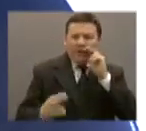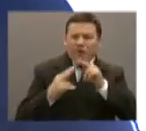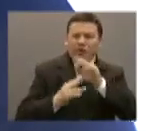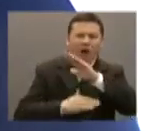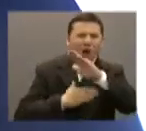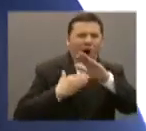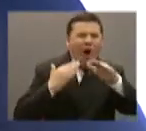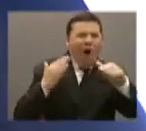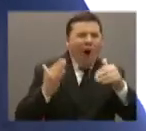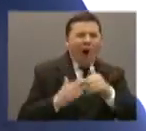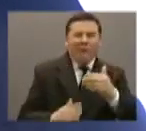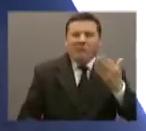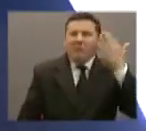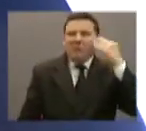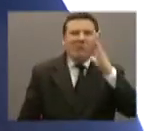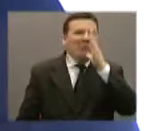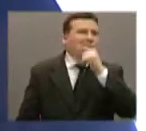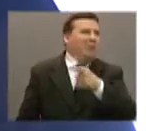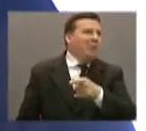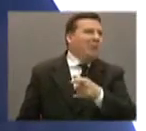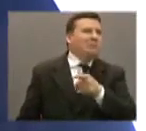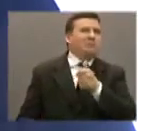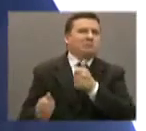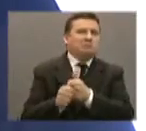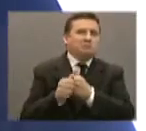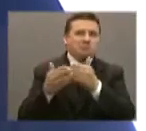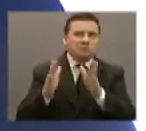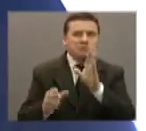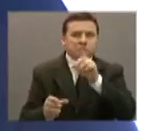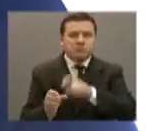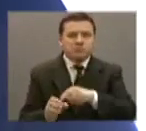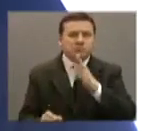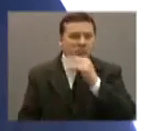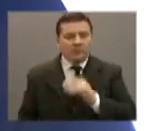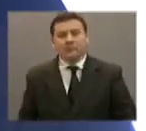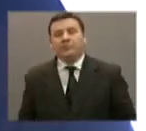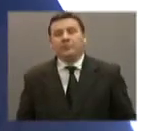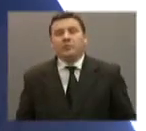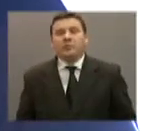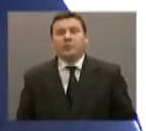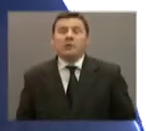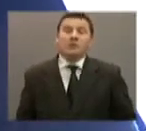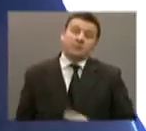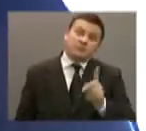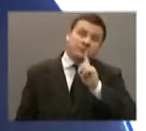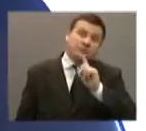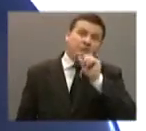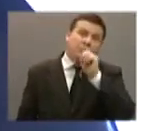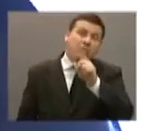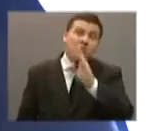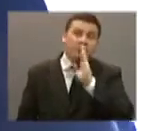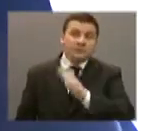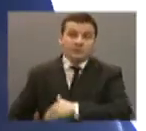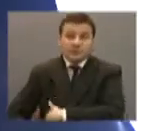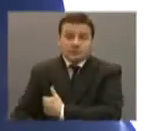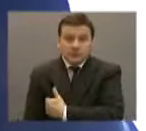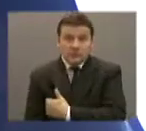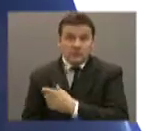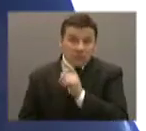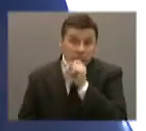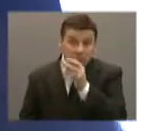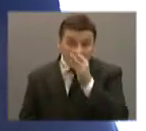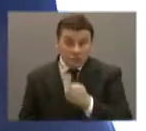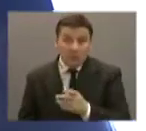que hace mucho tiempo estamos detrás de ellas. La otra es preguntar al señor ministro si